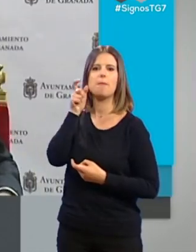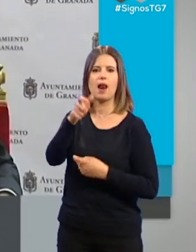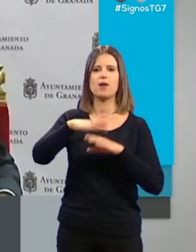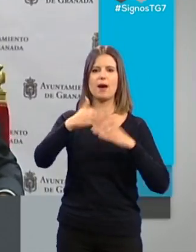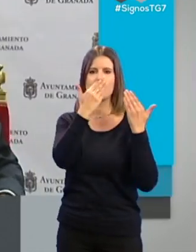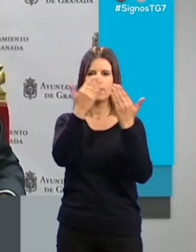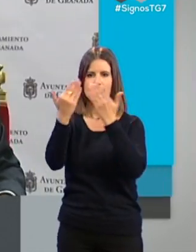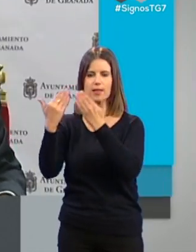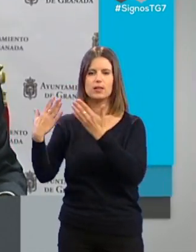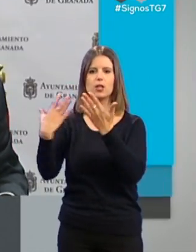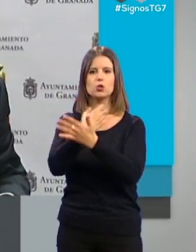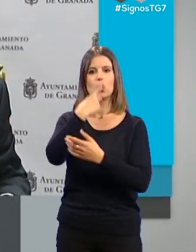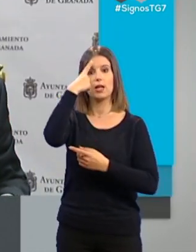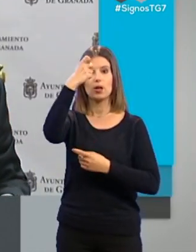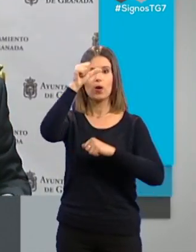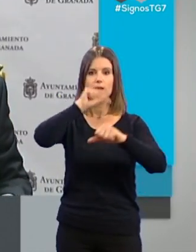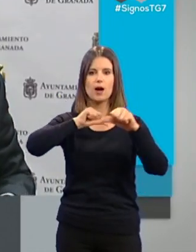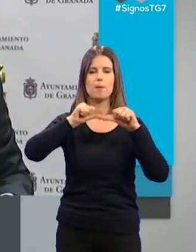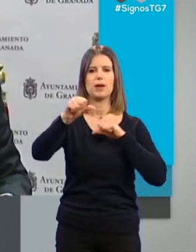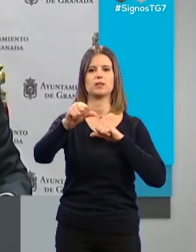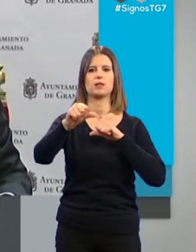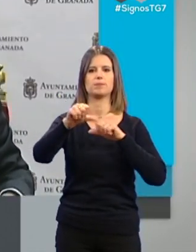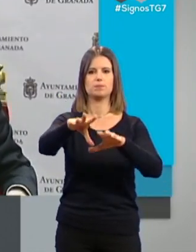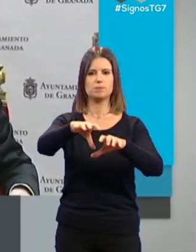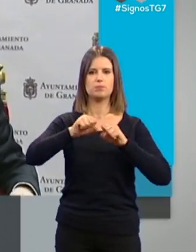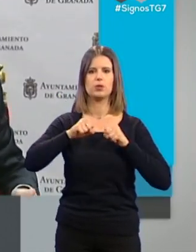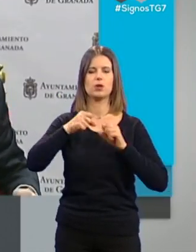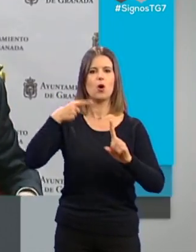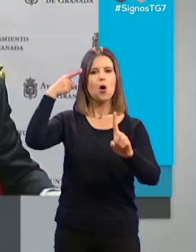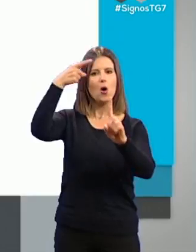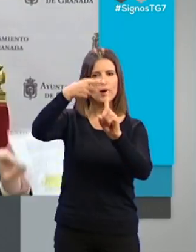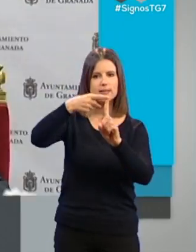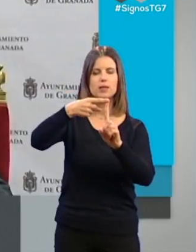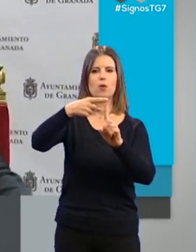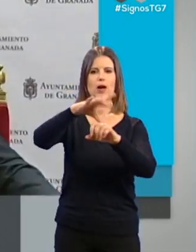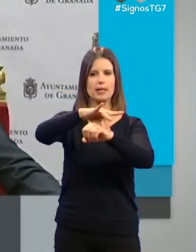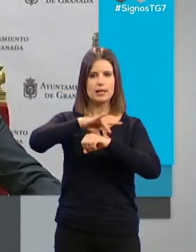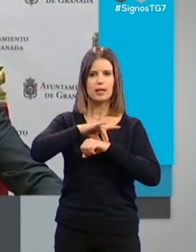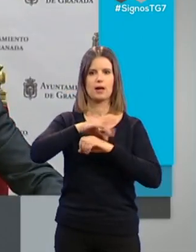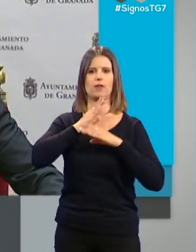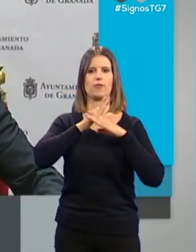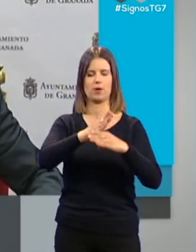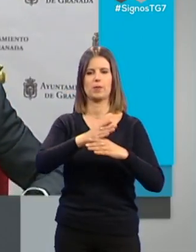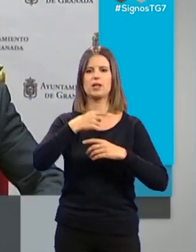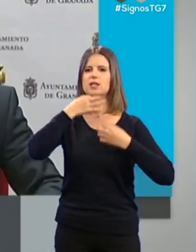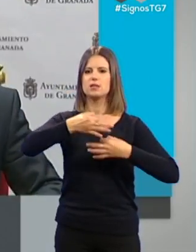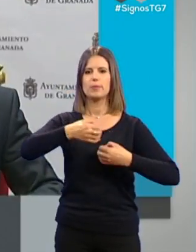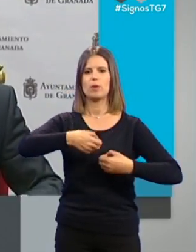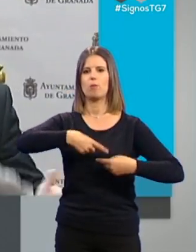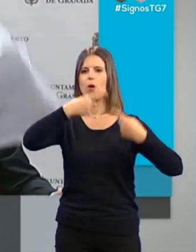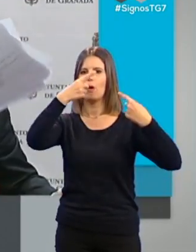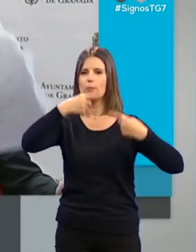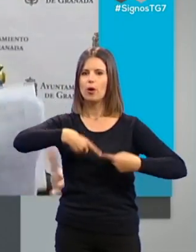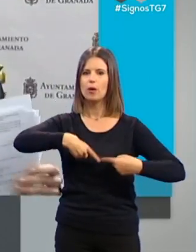y le recuerda que a partir de ahora han asumido el reto de ser la luz permanente. Pues este es el pim pam pum que ha